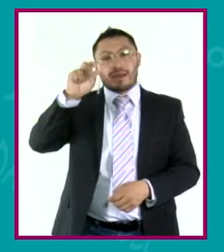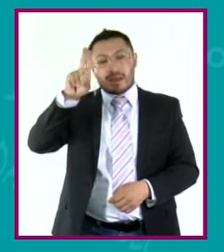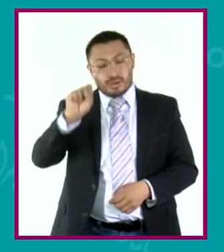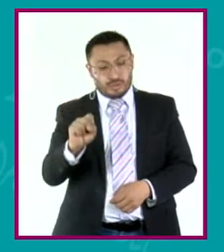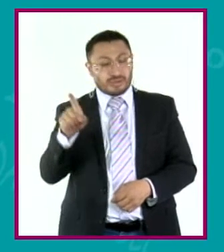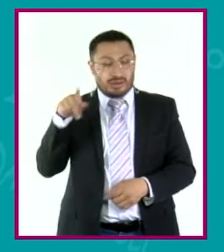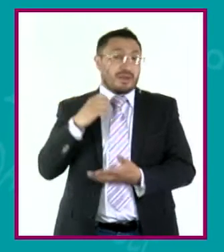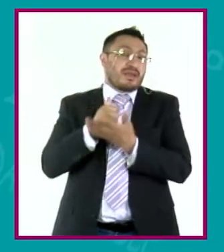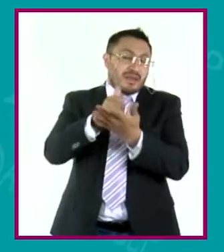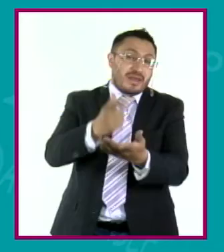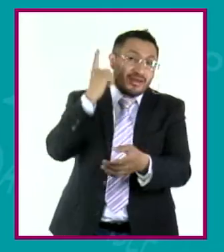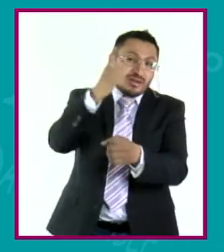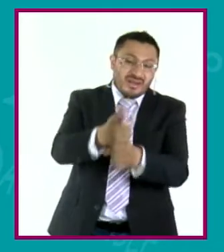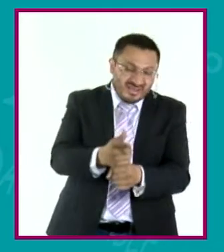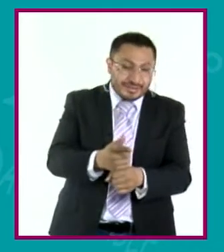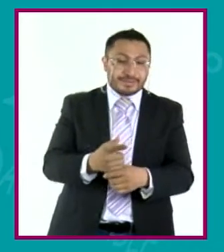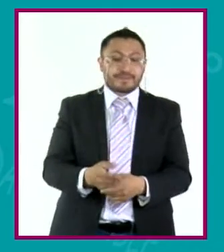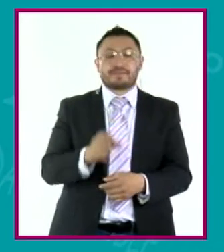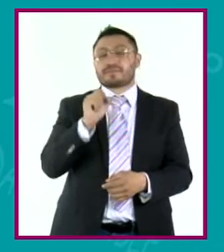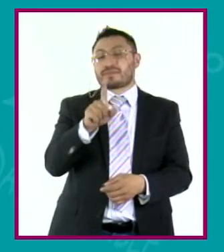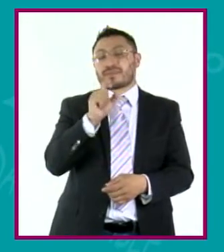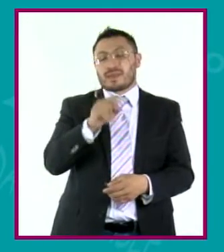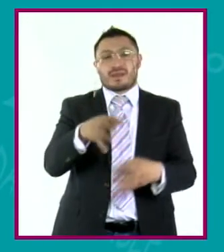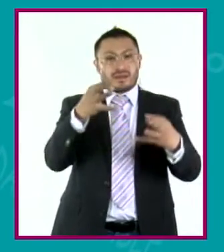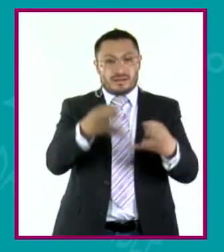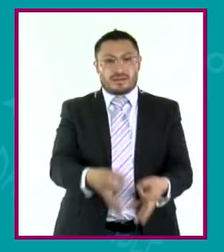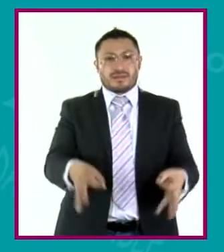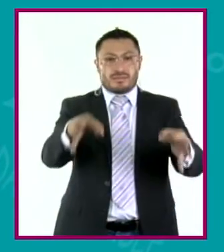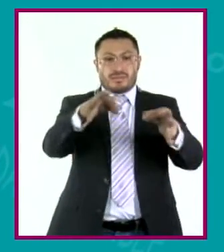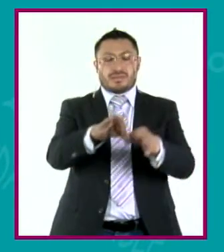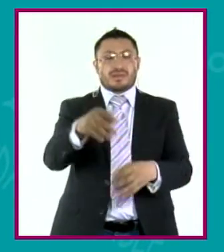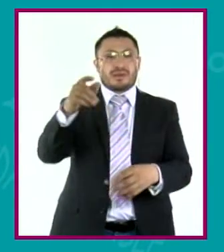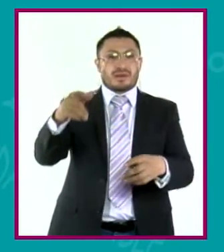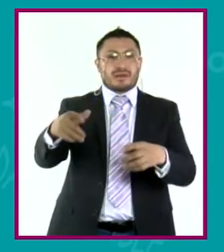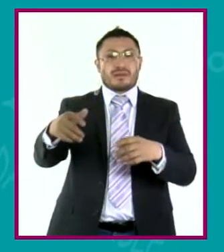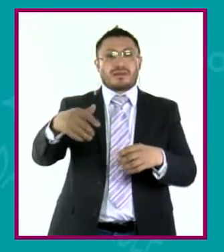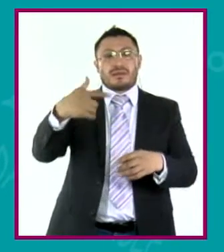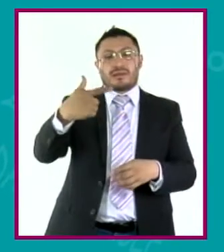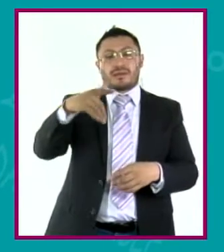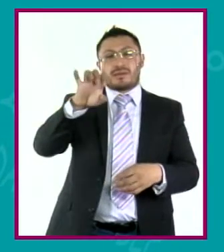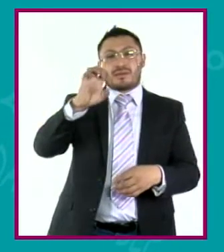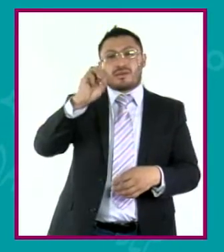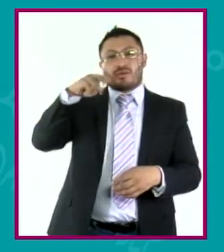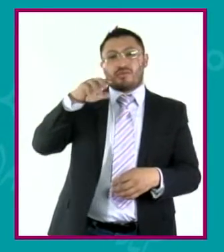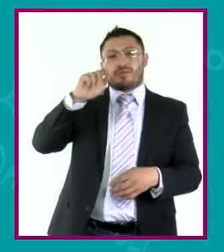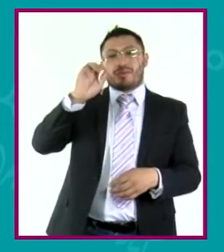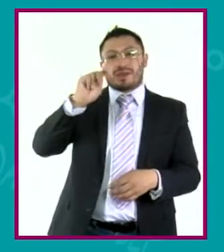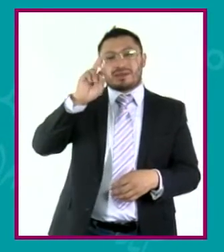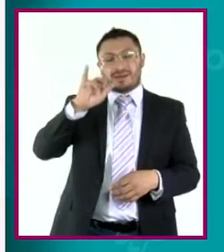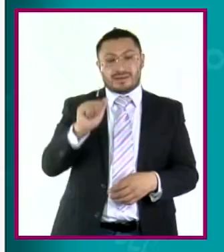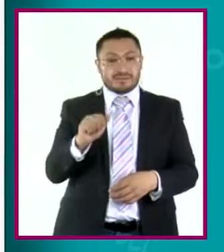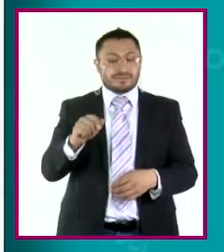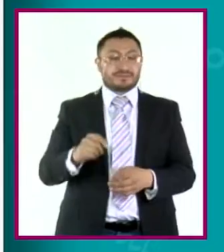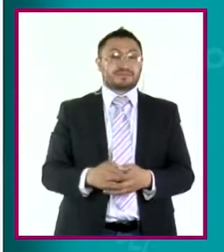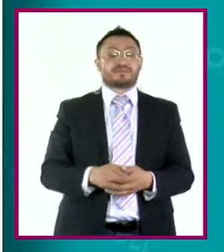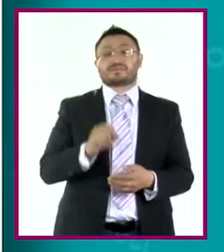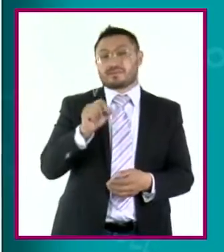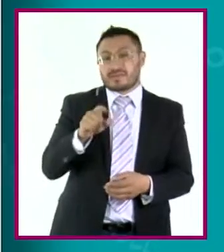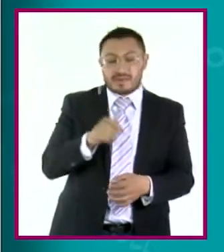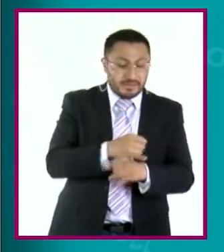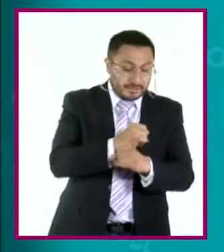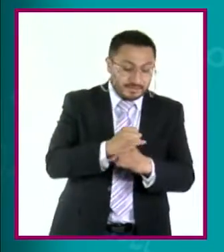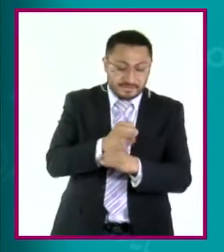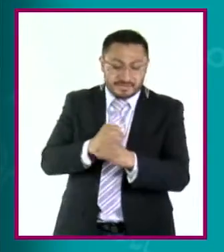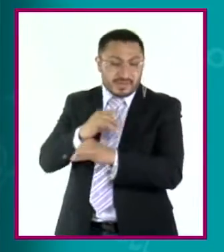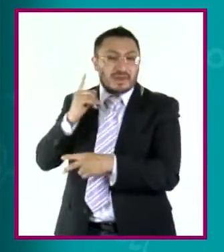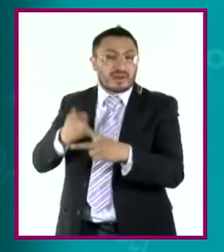También le debemos aportaciones importantísimas en la geometría diferencial, la rama de estudio e investigación activa de las matemáticas.